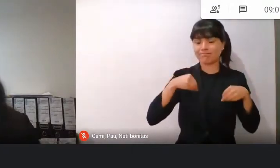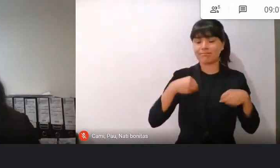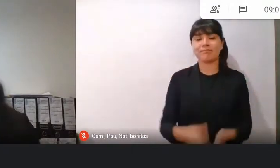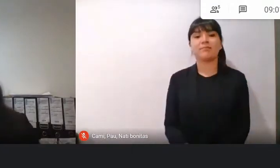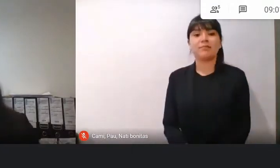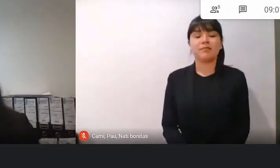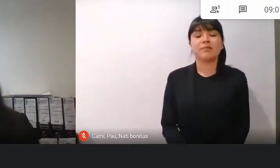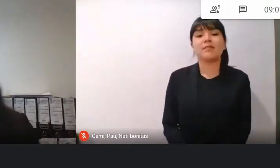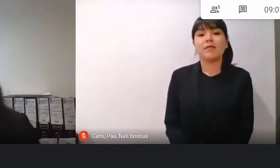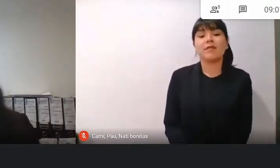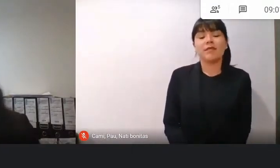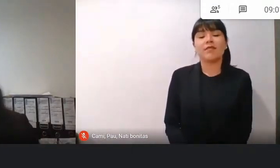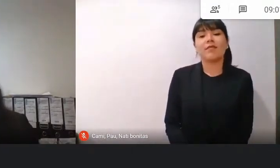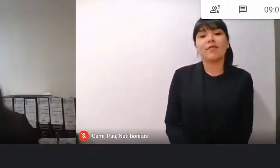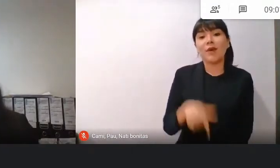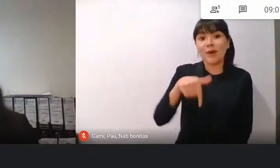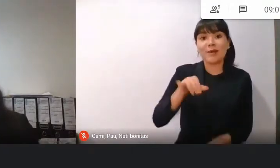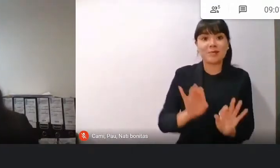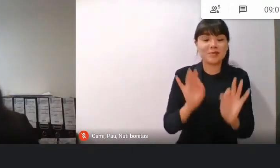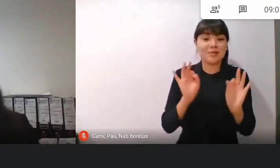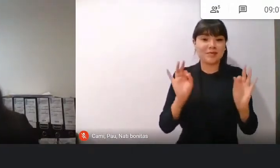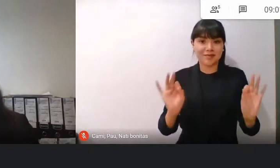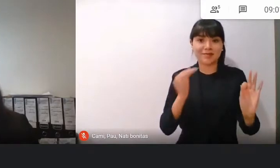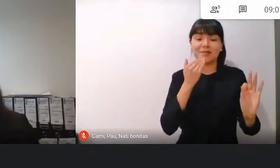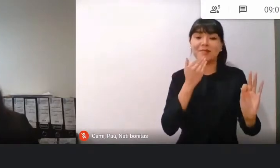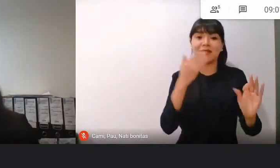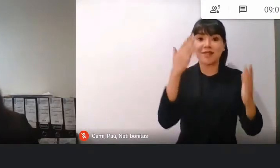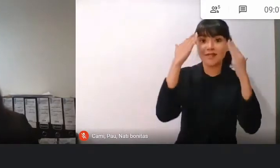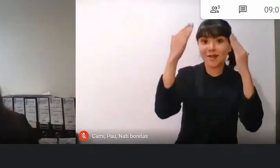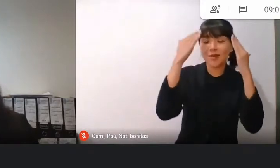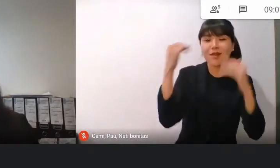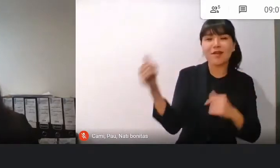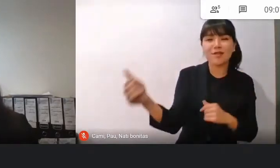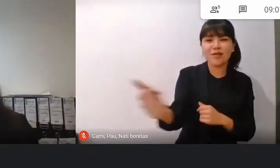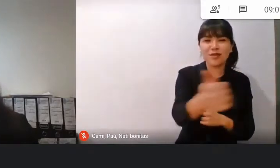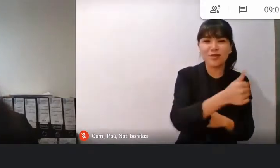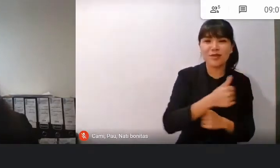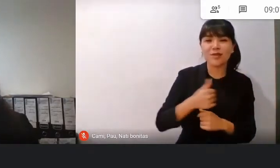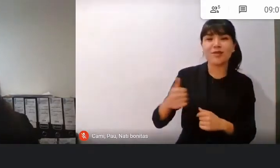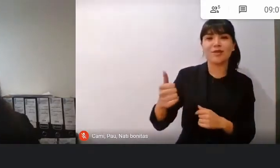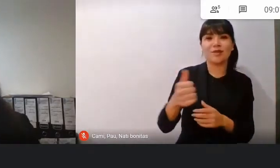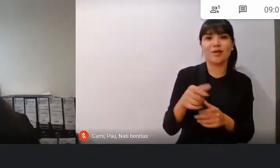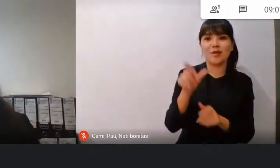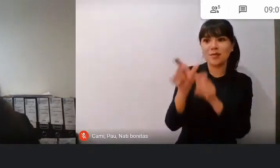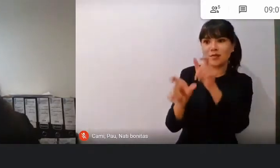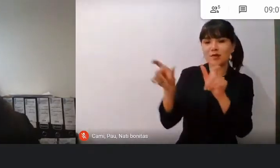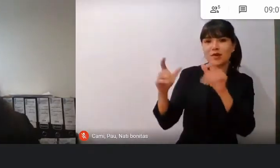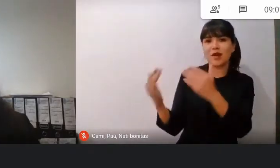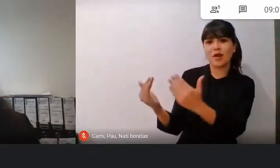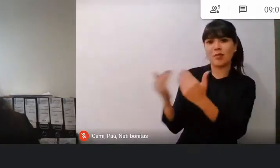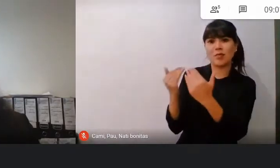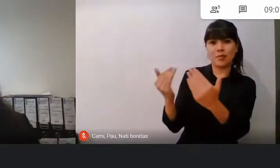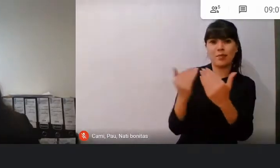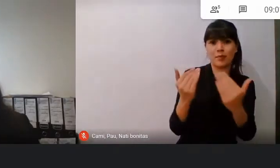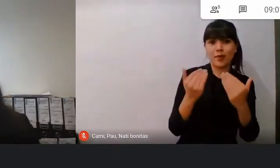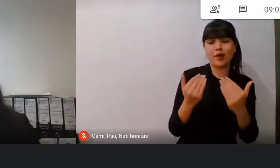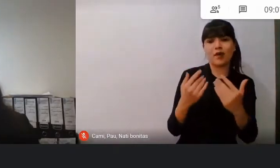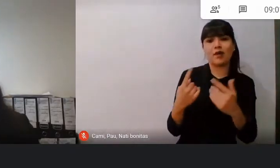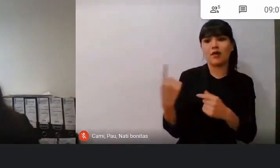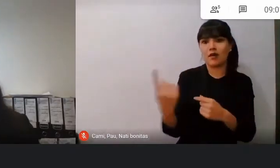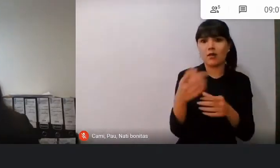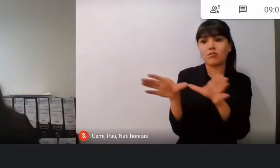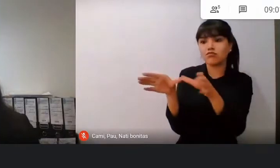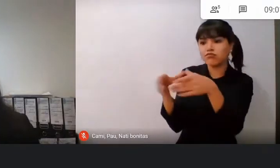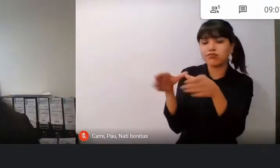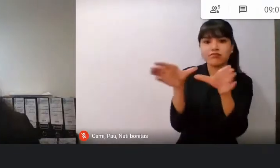muy especial, quiero saludar a todos los facilitadores que hoy día van a acompañar cada una de las mesas de